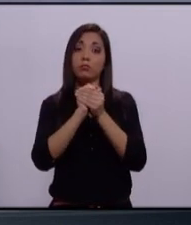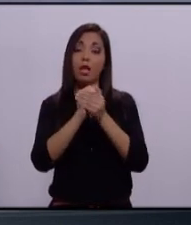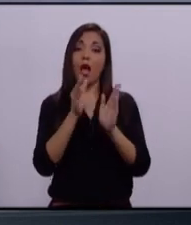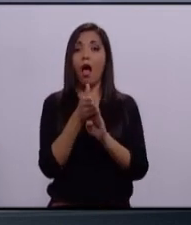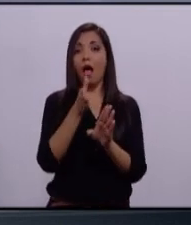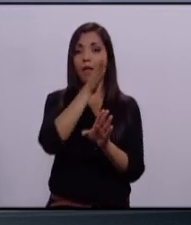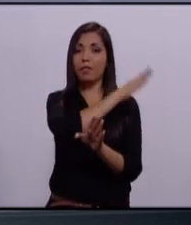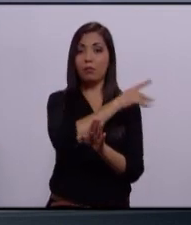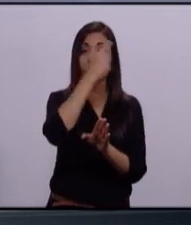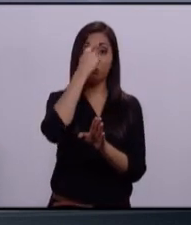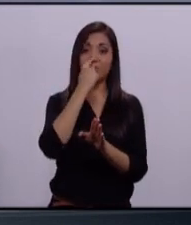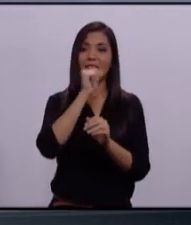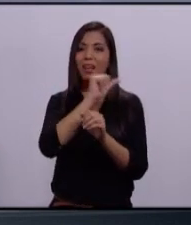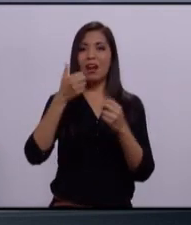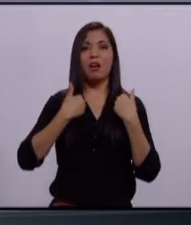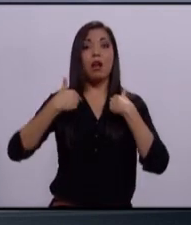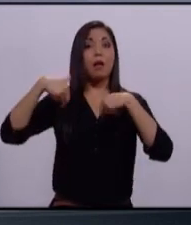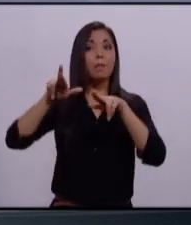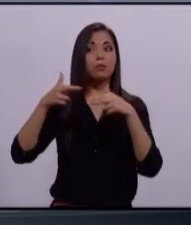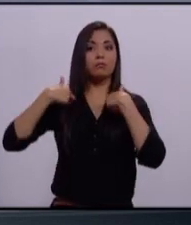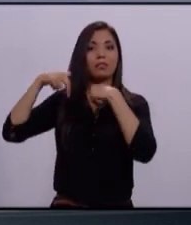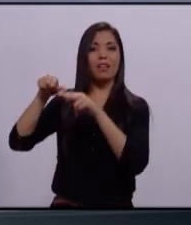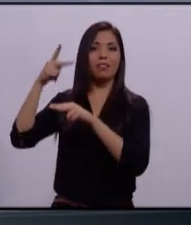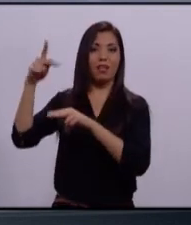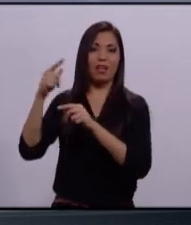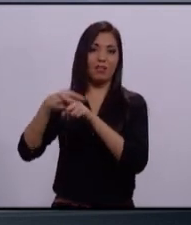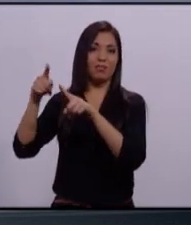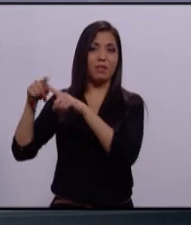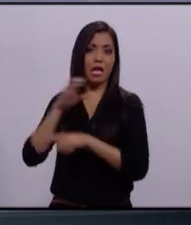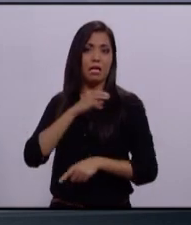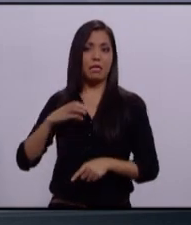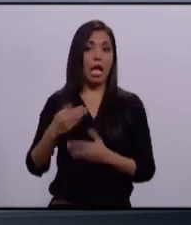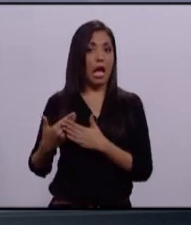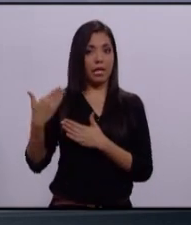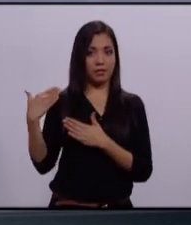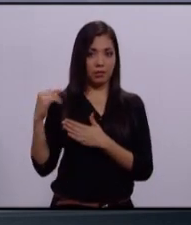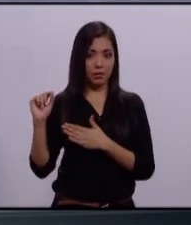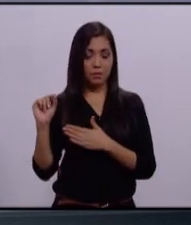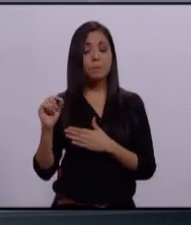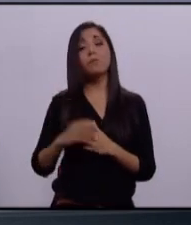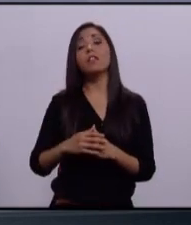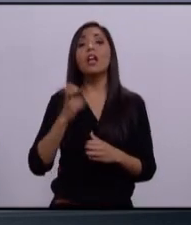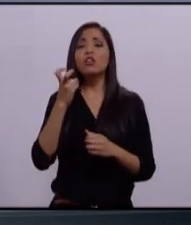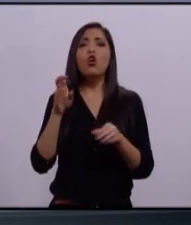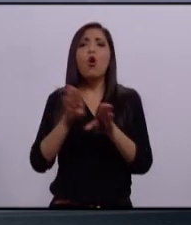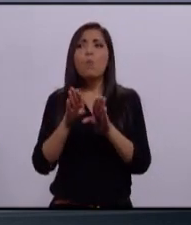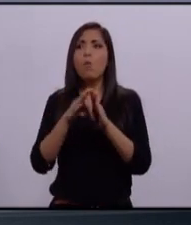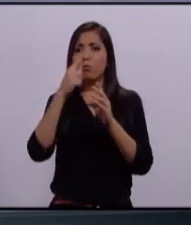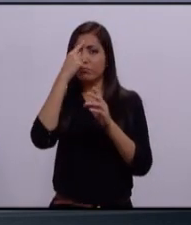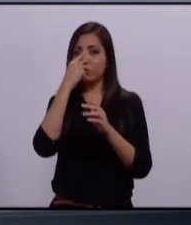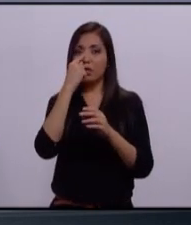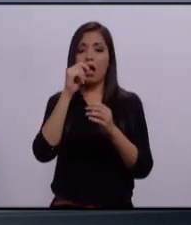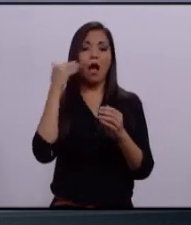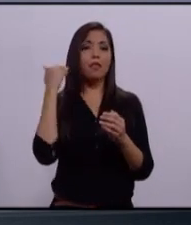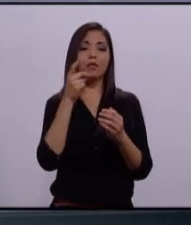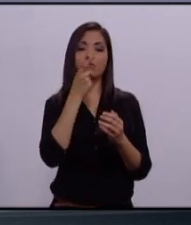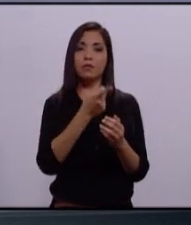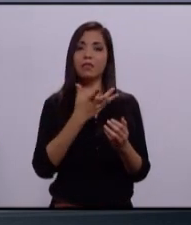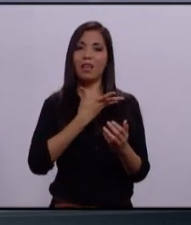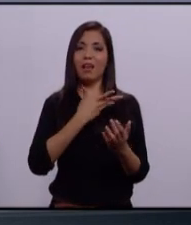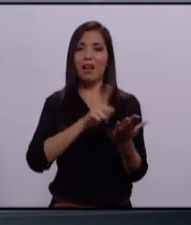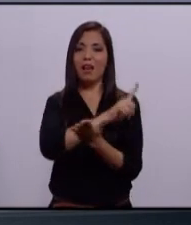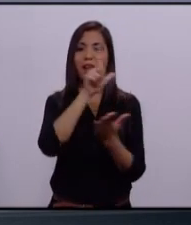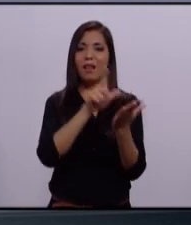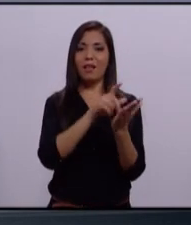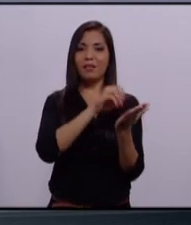supervisión de los representantes de los candidatos hace apenas algunos minutos. Esto de acuerdo a lo que estipula el artículo 20